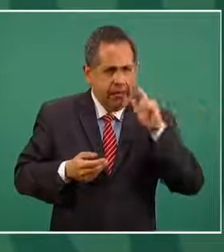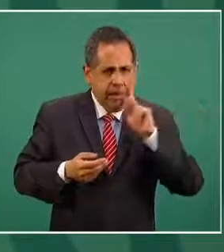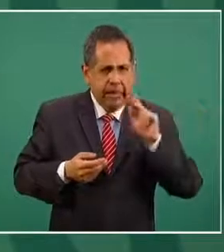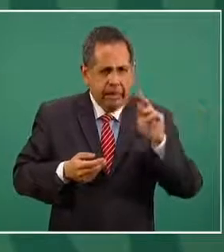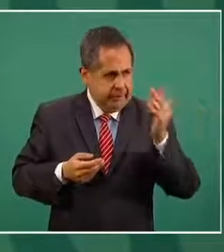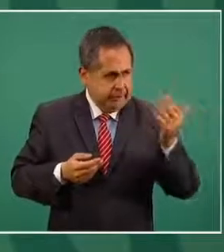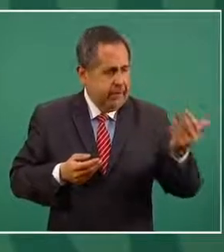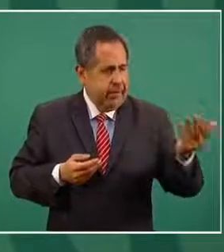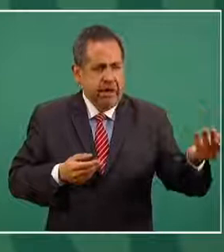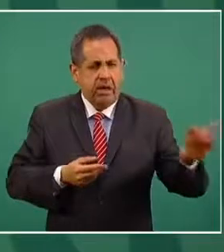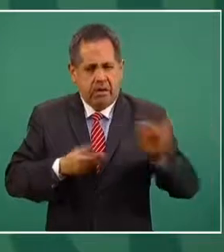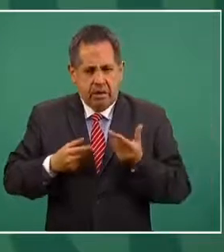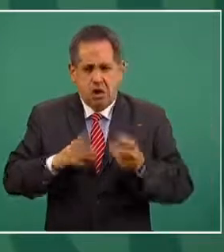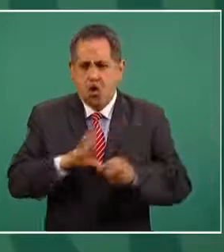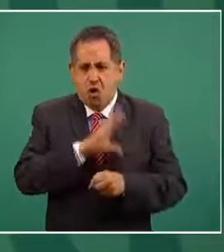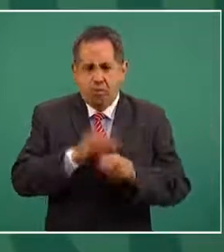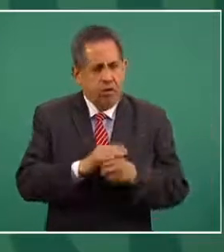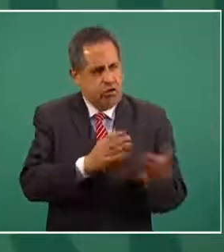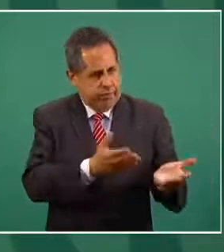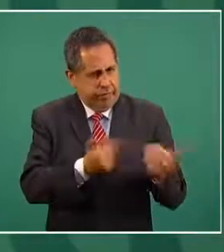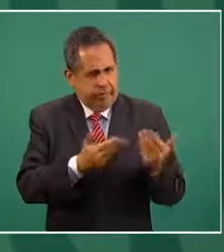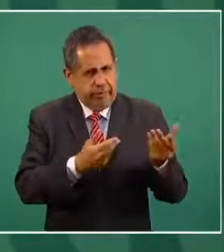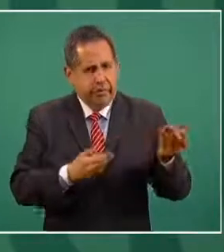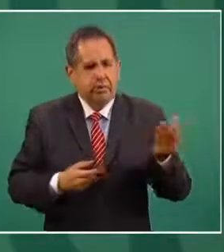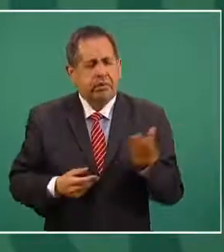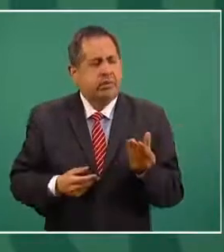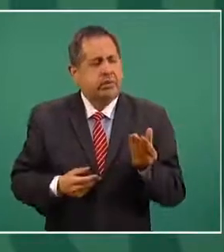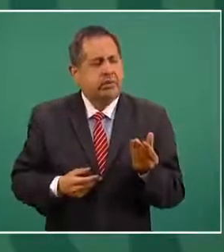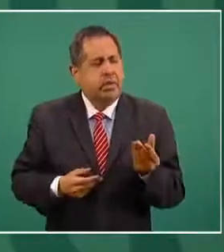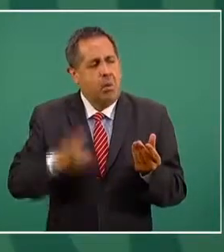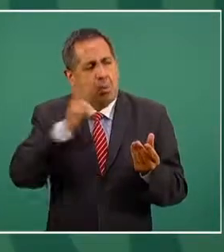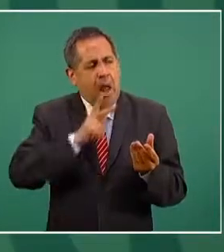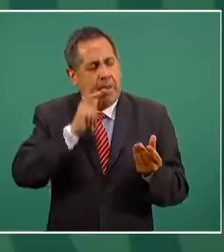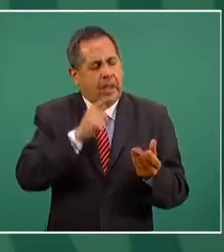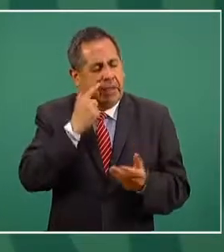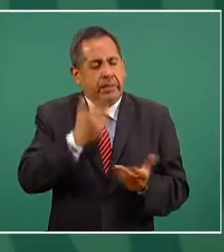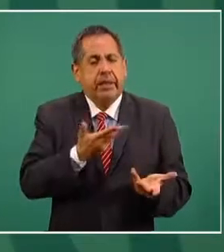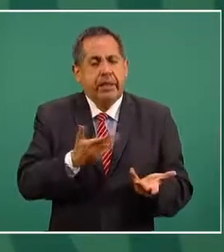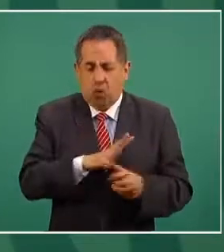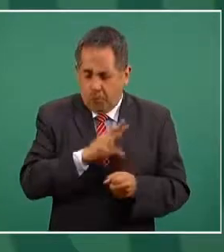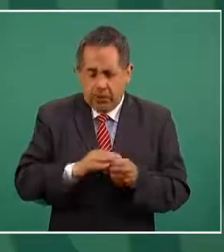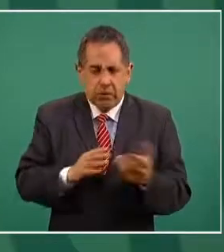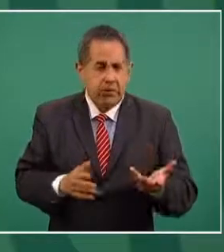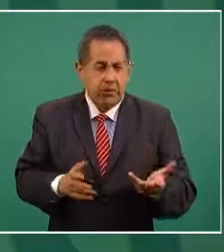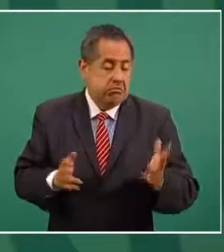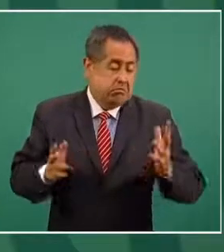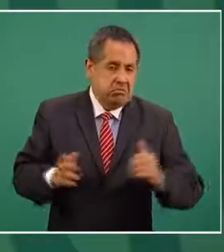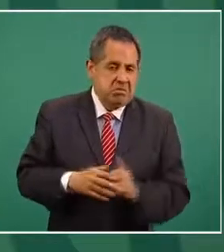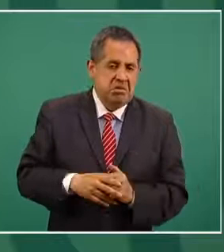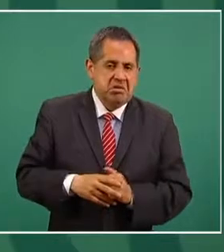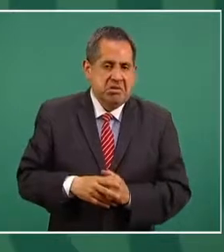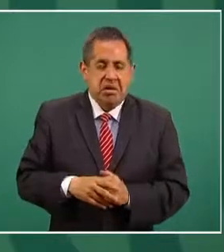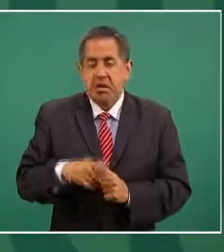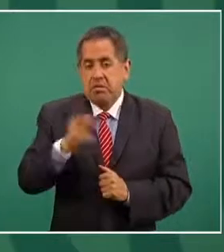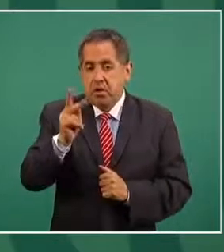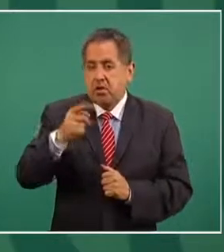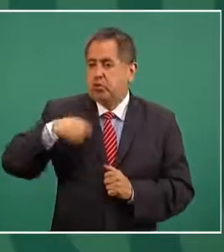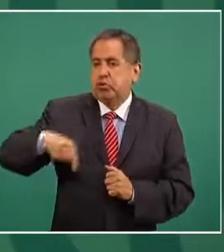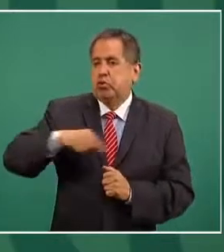a recibir todas las pruebas, pero no queremos